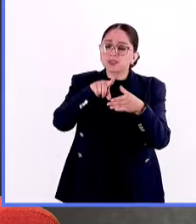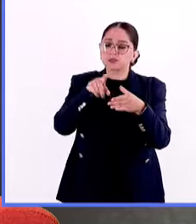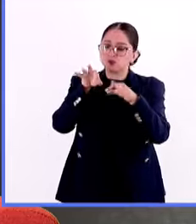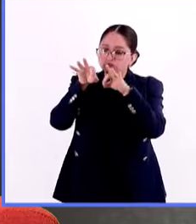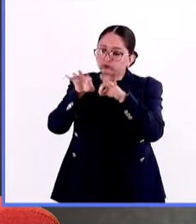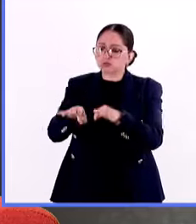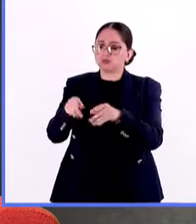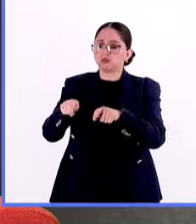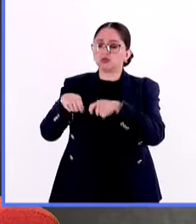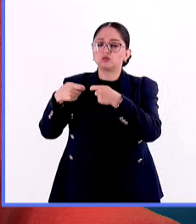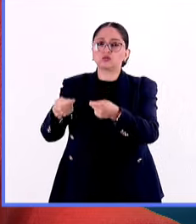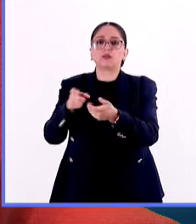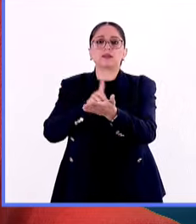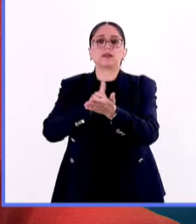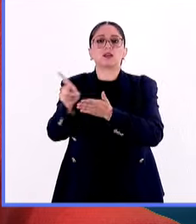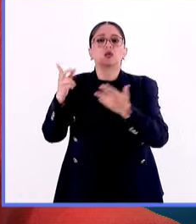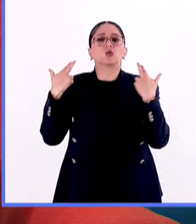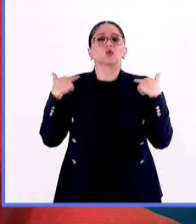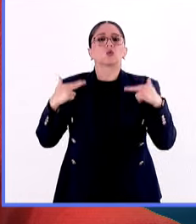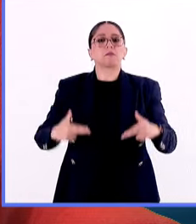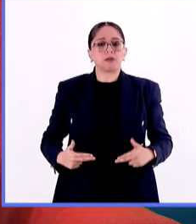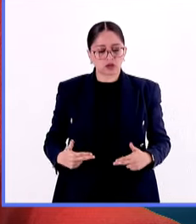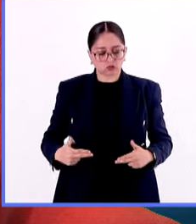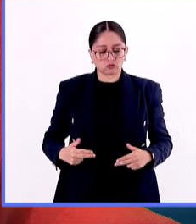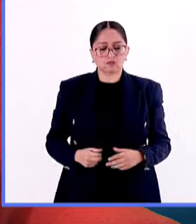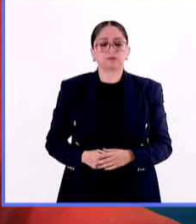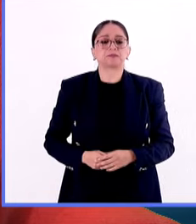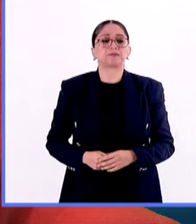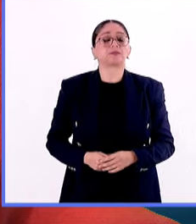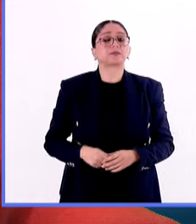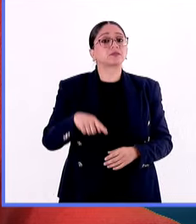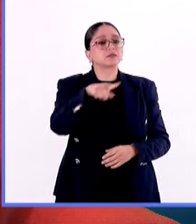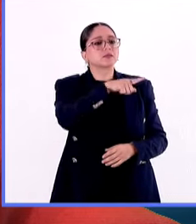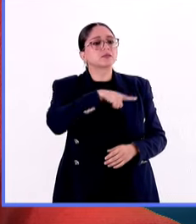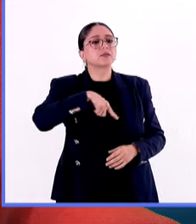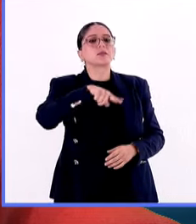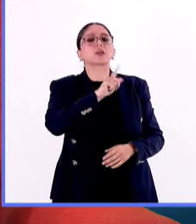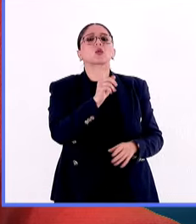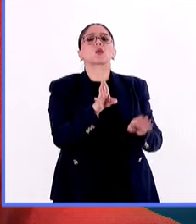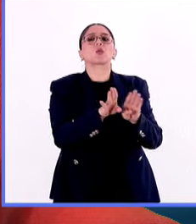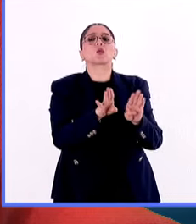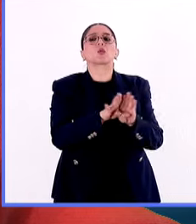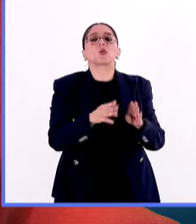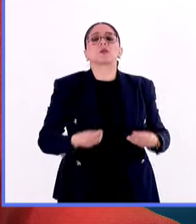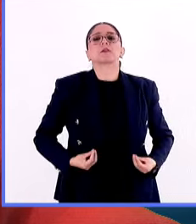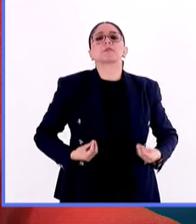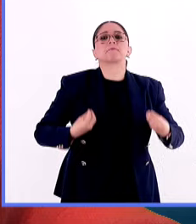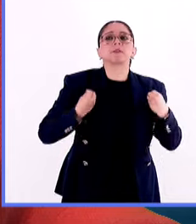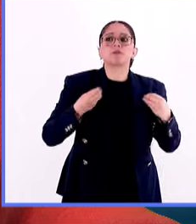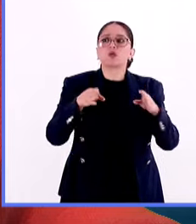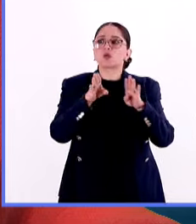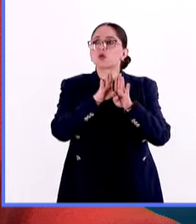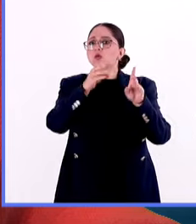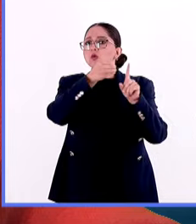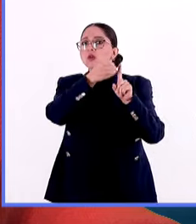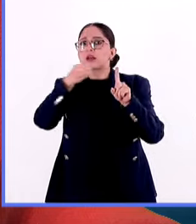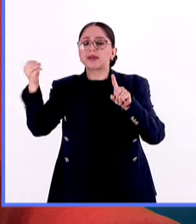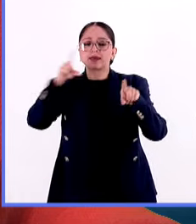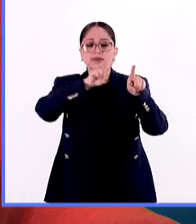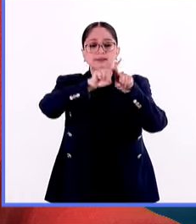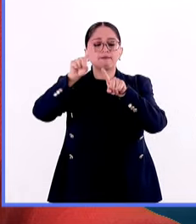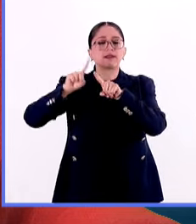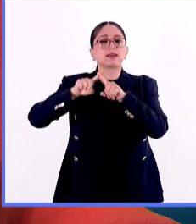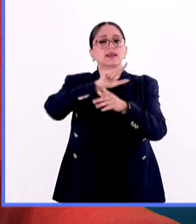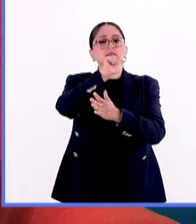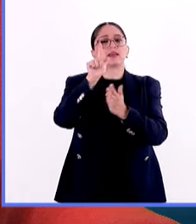derechos humanos. Y que influye además en la manera en la que vivimos, nos organizamos hoy en día con todas estas reformas que se van